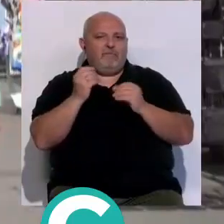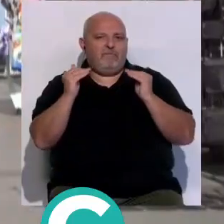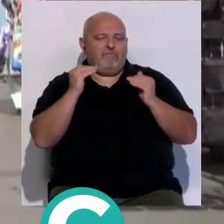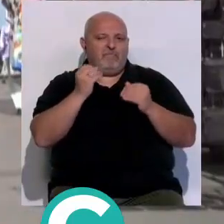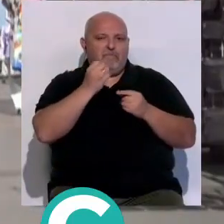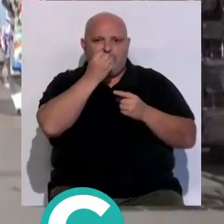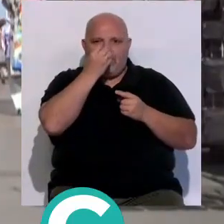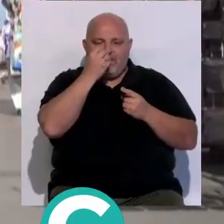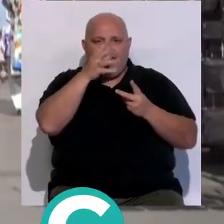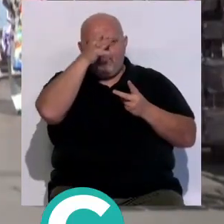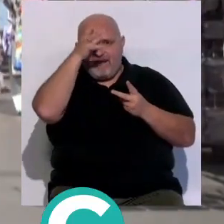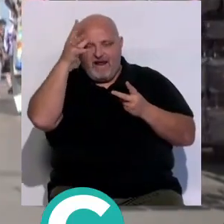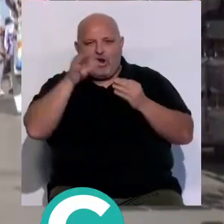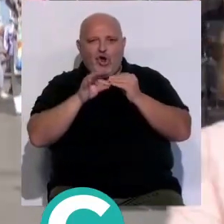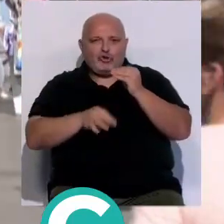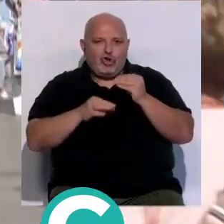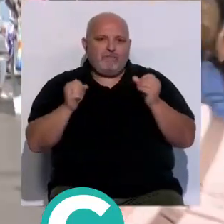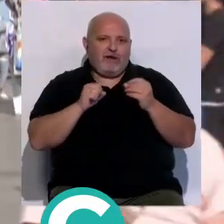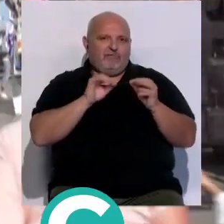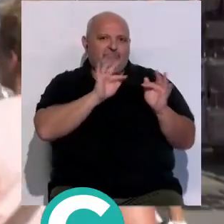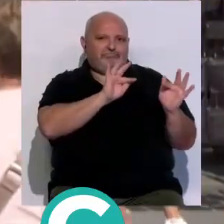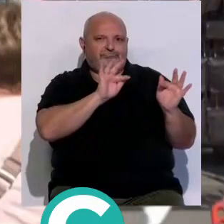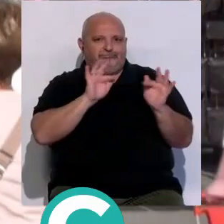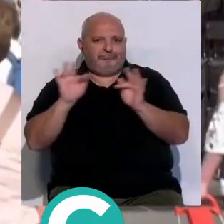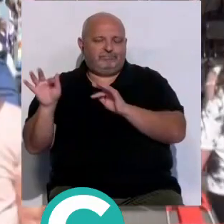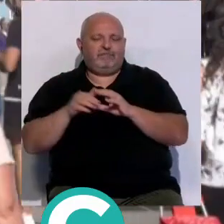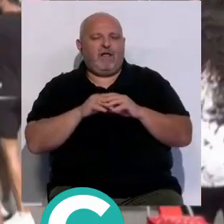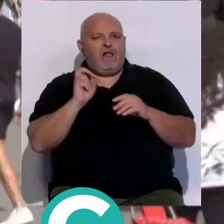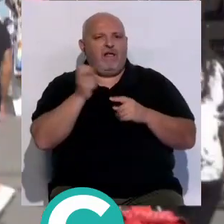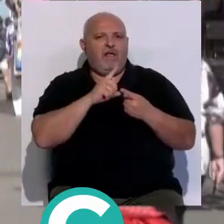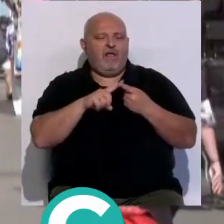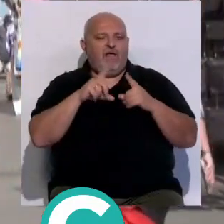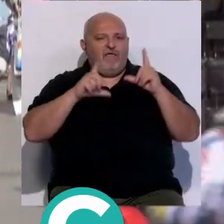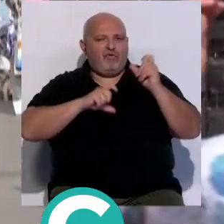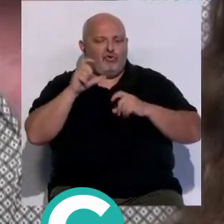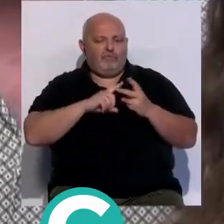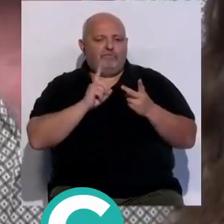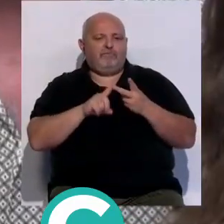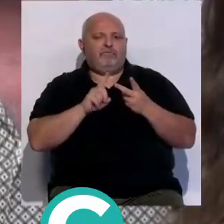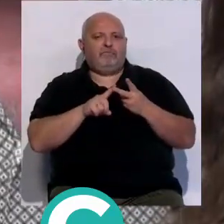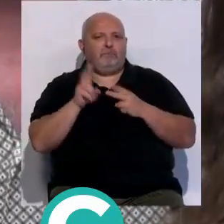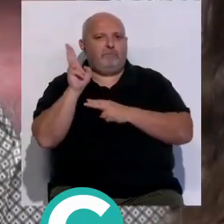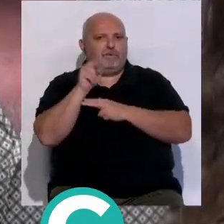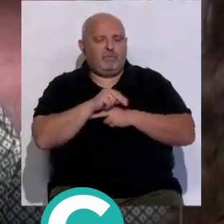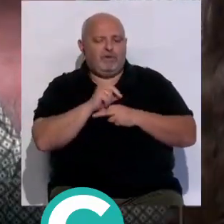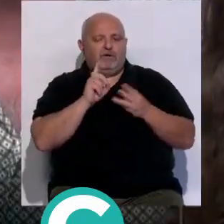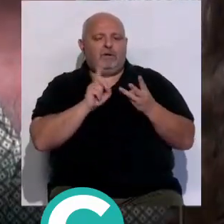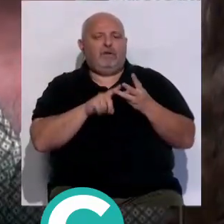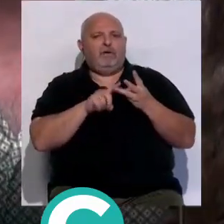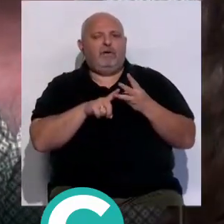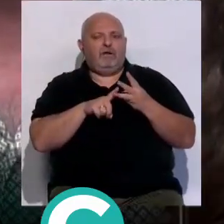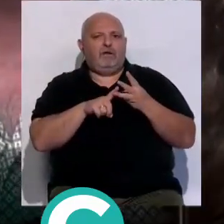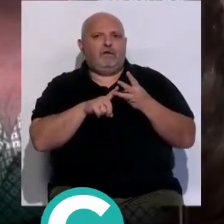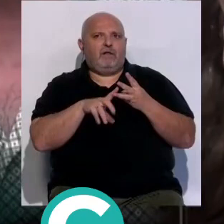comenzando por la primavera esta muestra pues aún a varias disciplinas tenemos fotografía tenemos pintura y tenemos